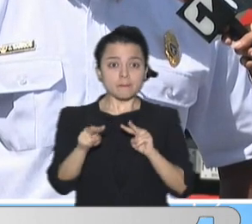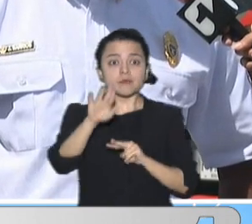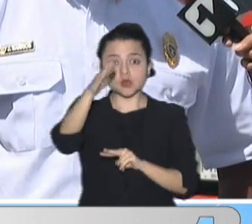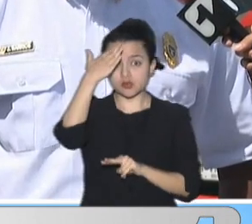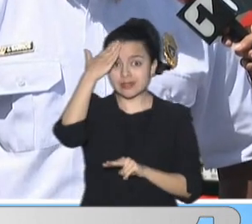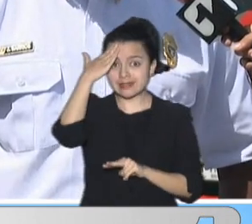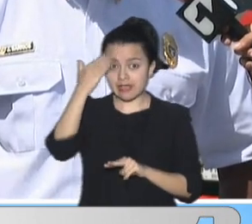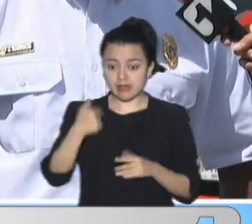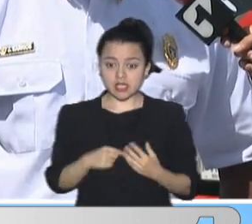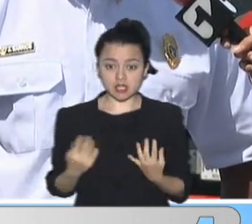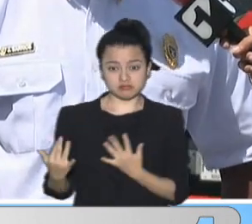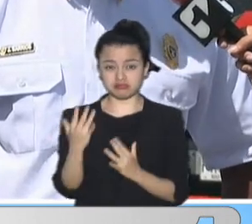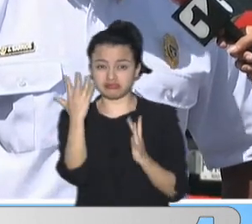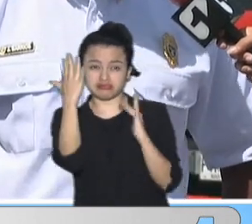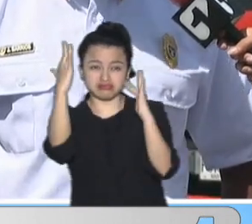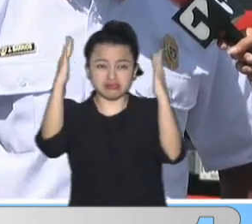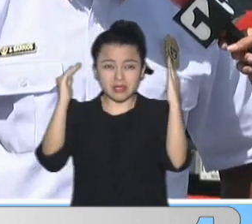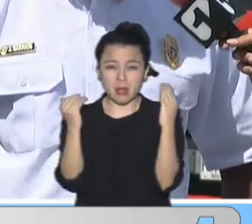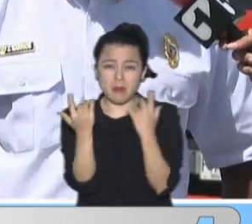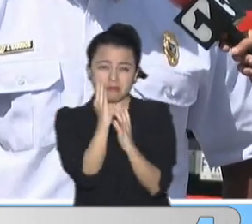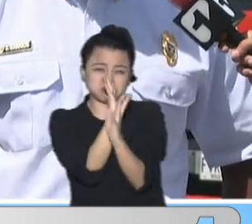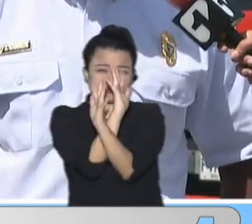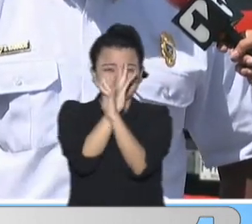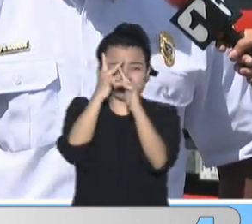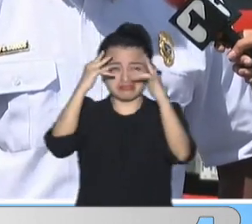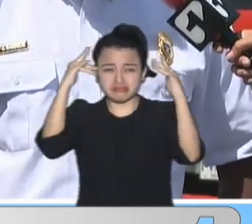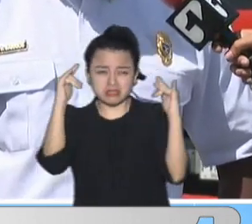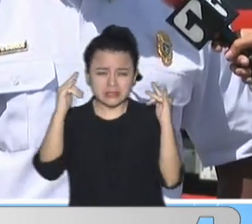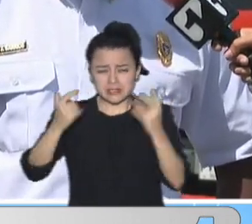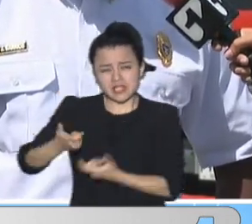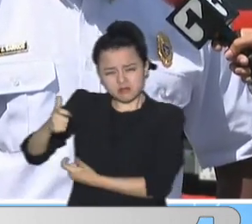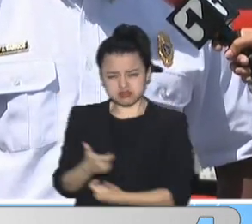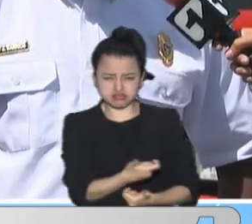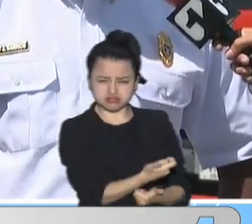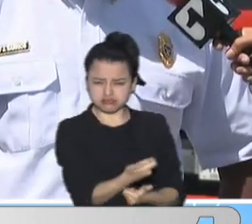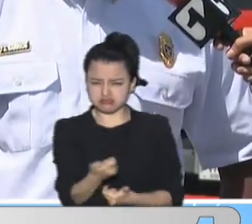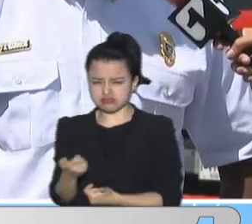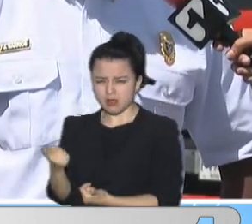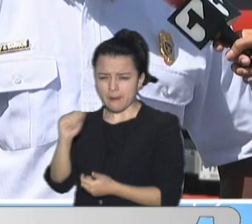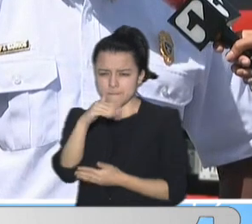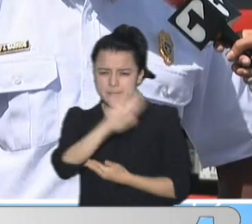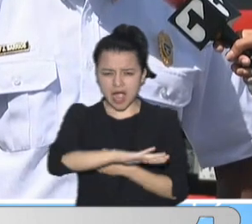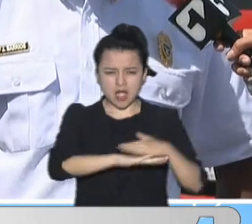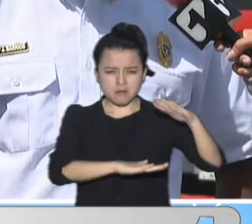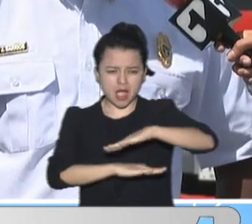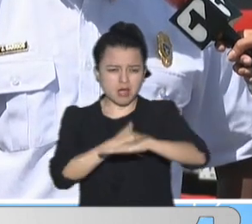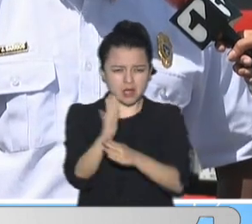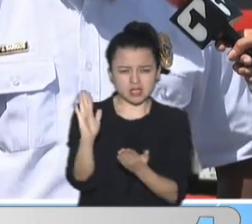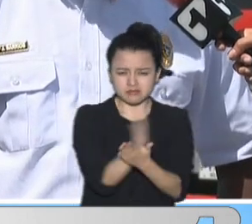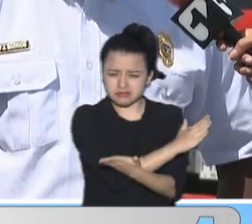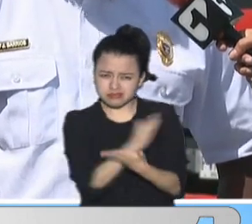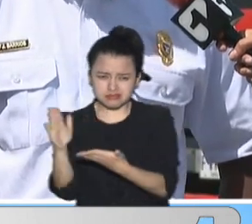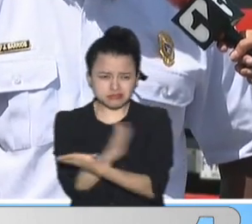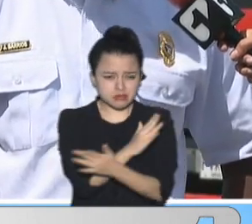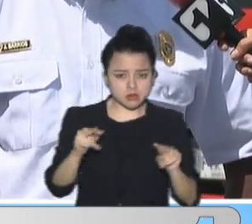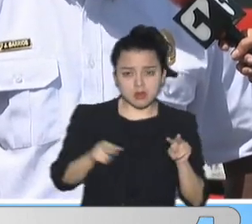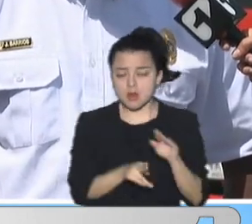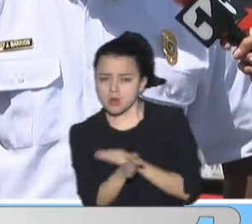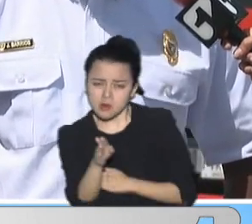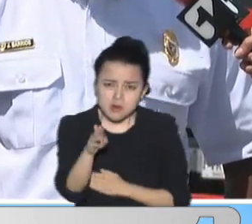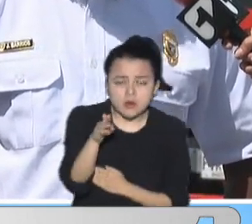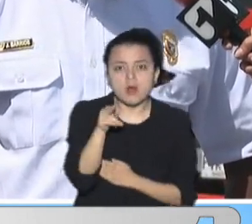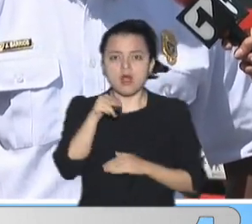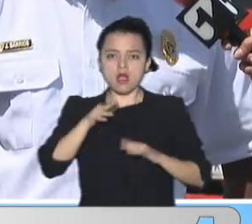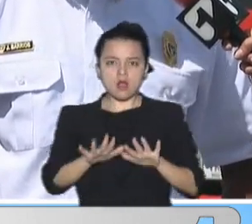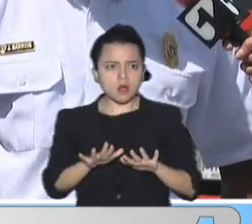Abrir trochas Con motosierras Y con machetes Pero luego llegamos Al sitio Y logramos Controlar el incendio Hasta allí Tuvimos la